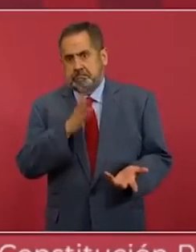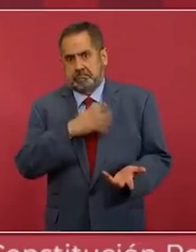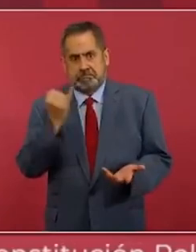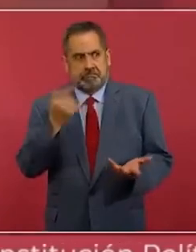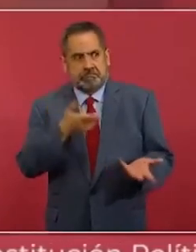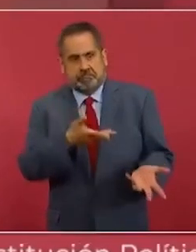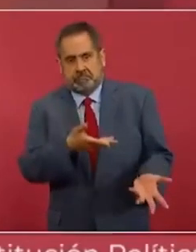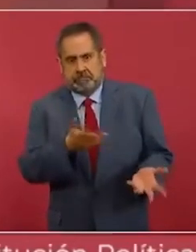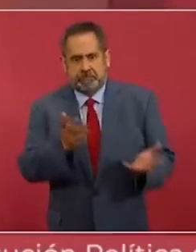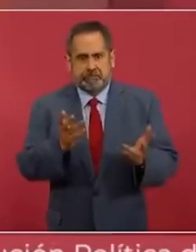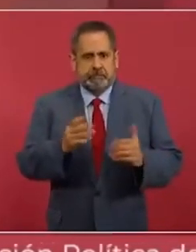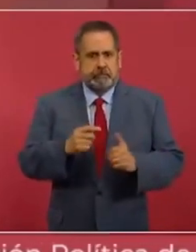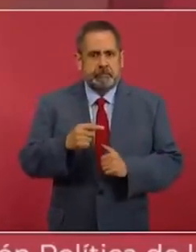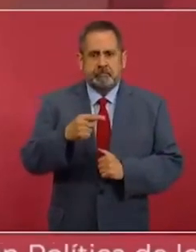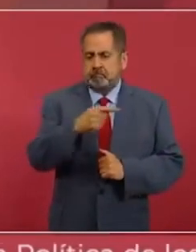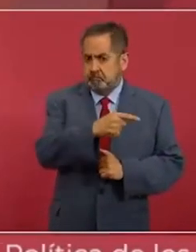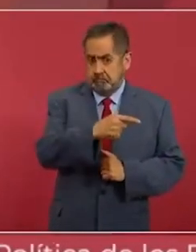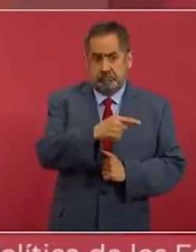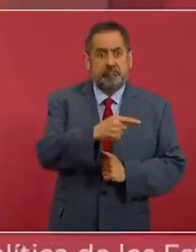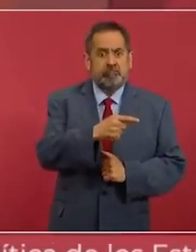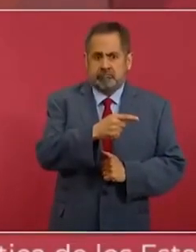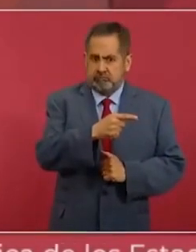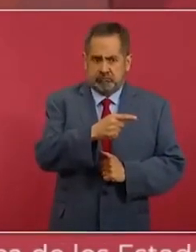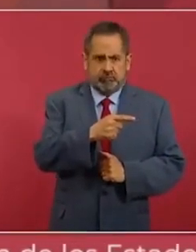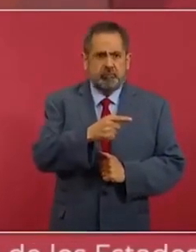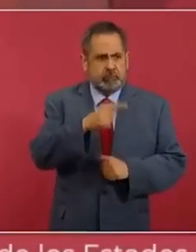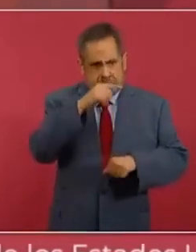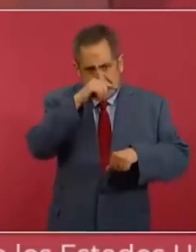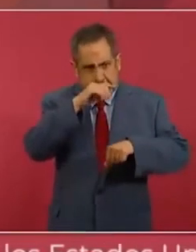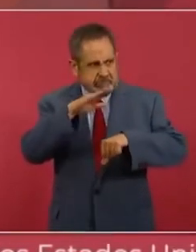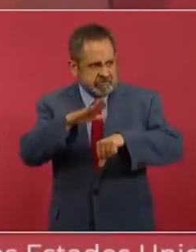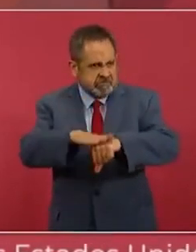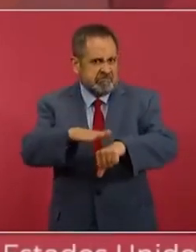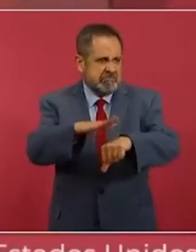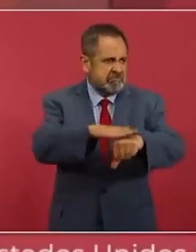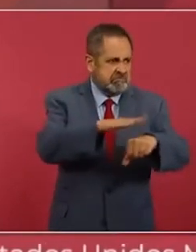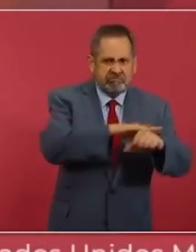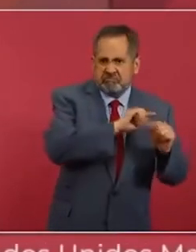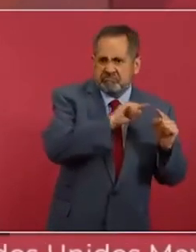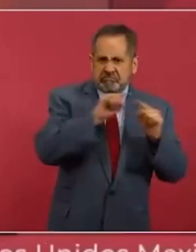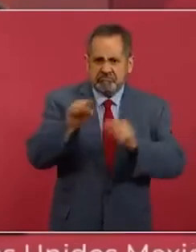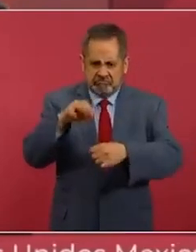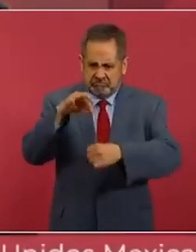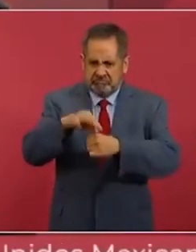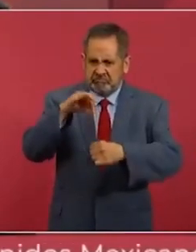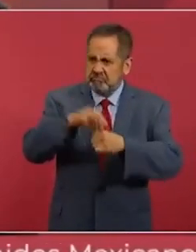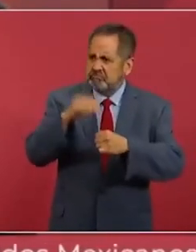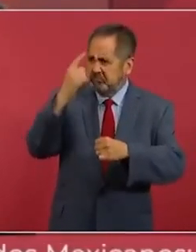que se se está convocando a que voten en contra mía,